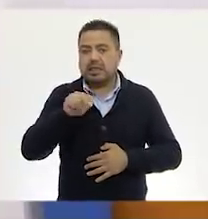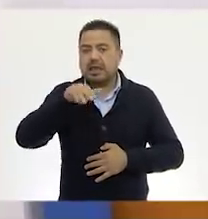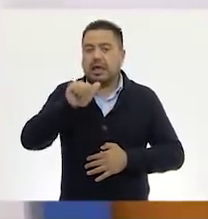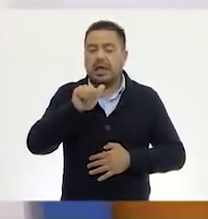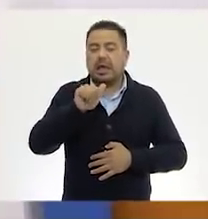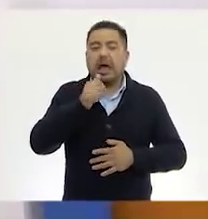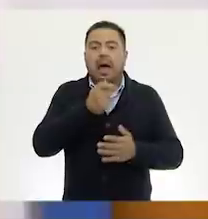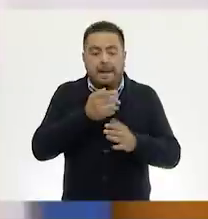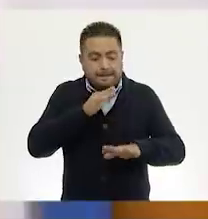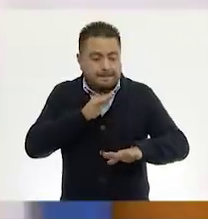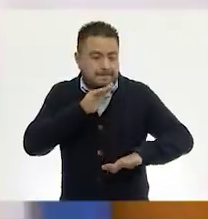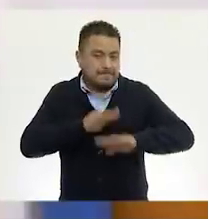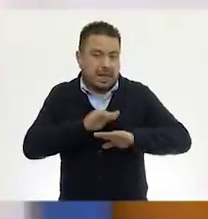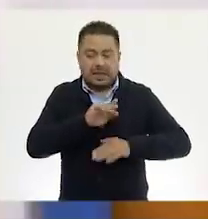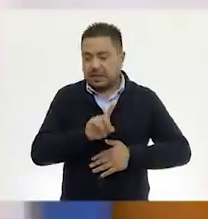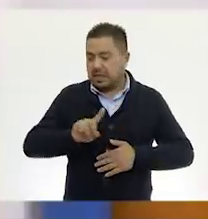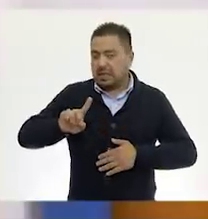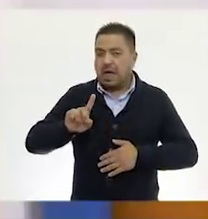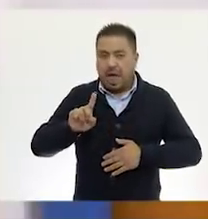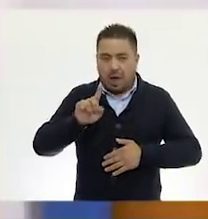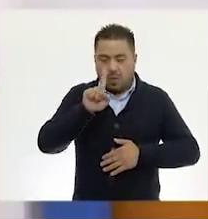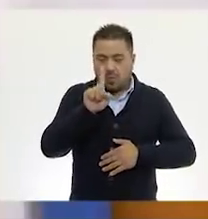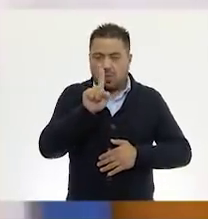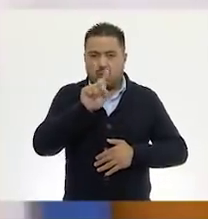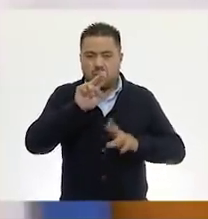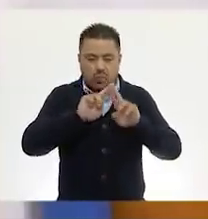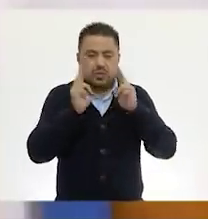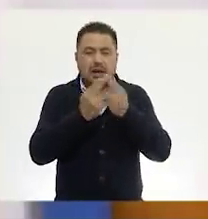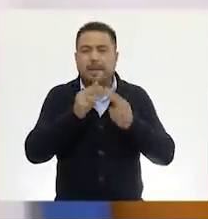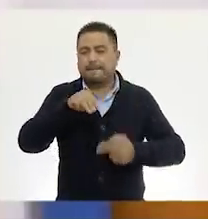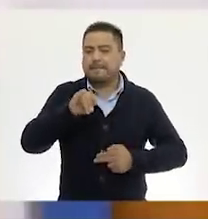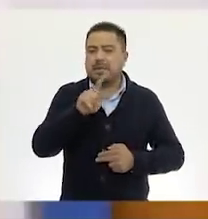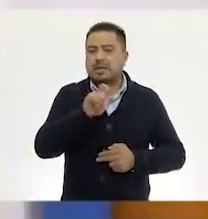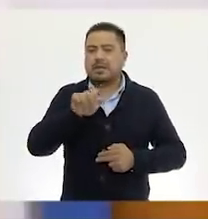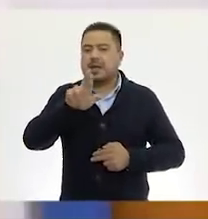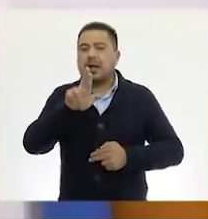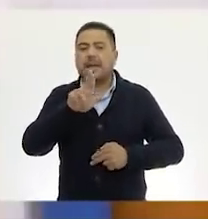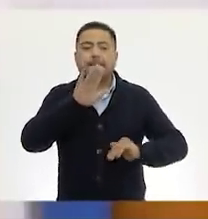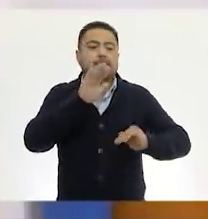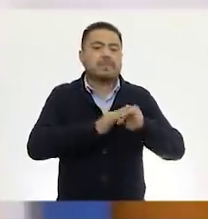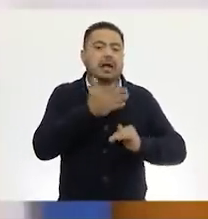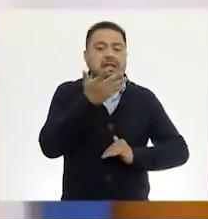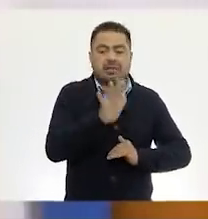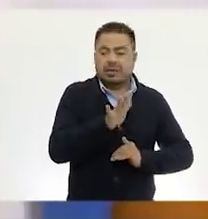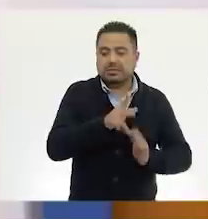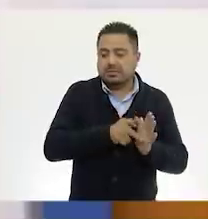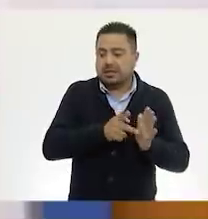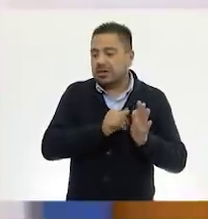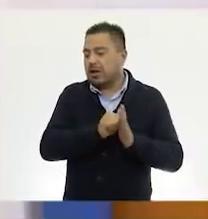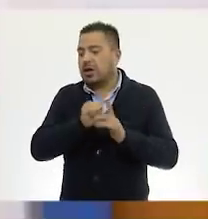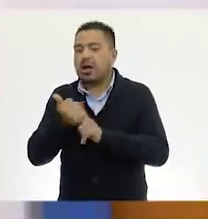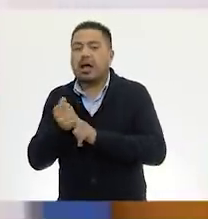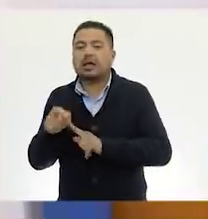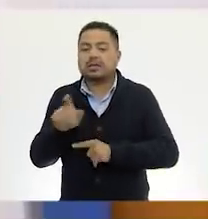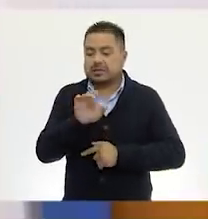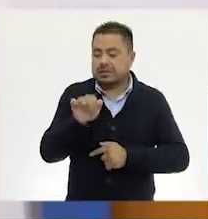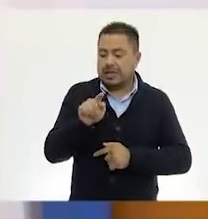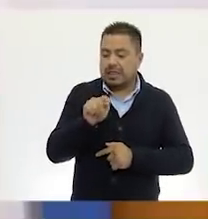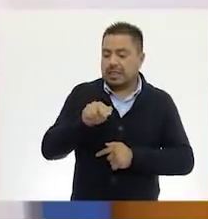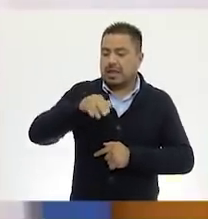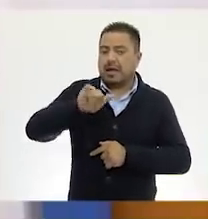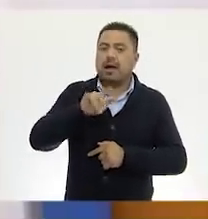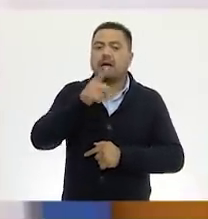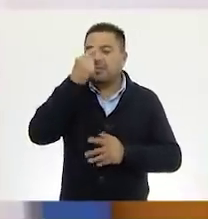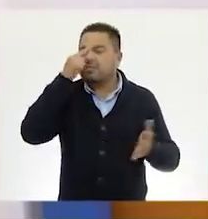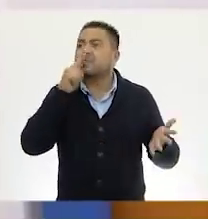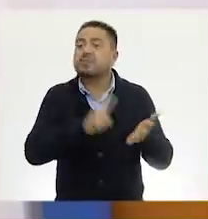veces más que las decenas. Y las unidades de millar valen 10 veces más que las centenas. Así es como vamos construyendo esta parte. ¿Y qué